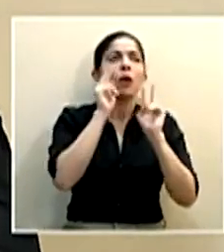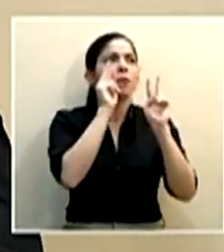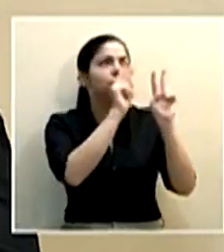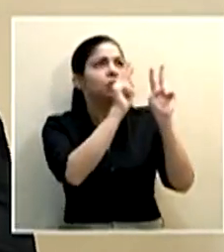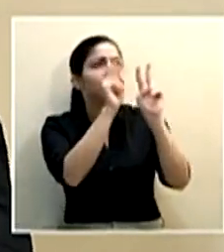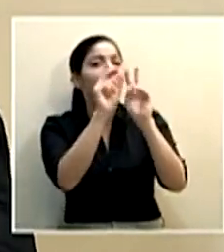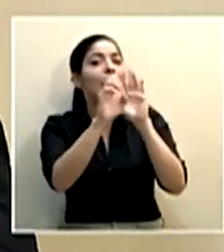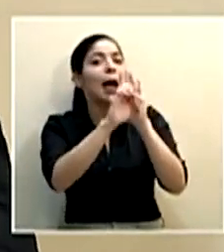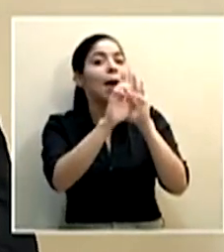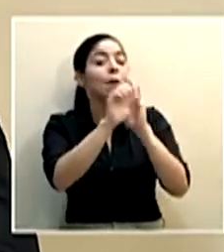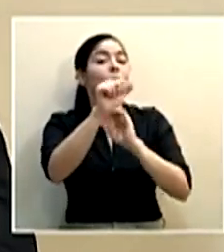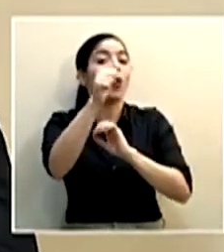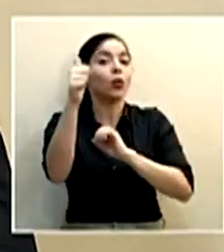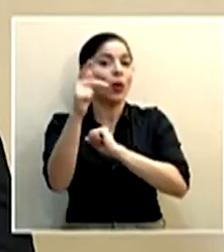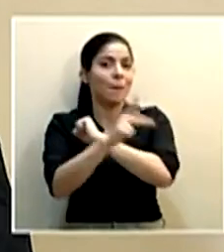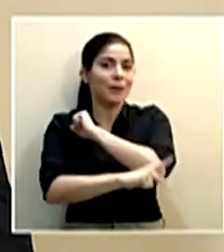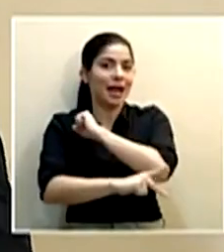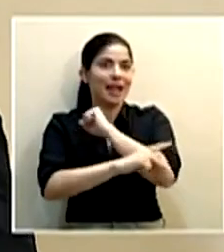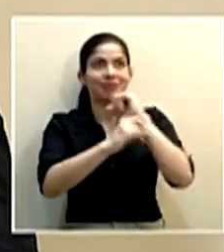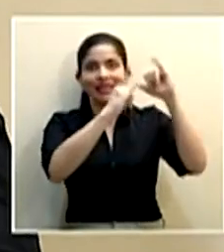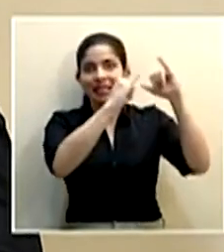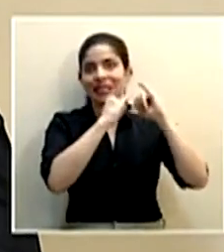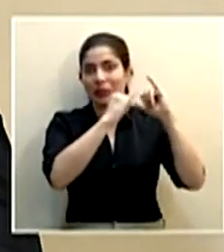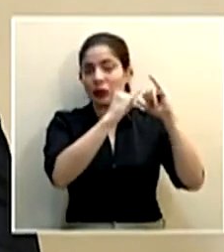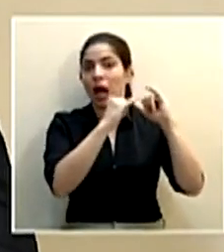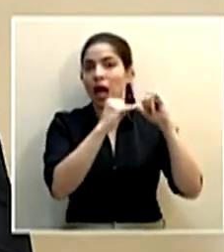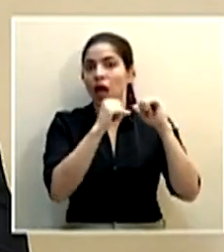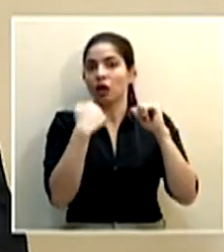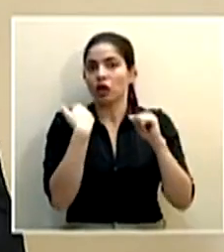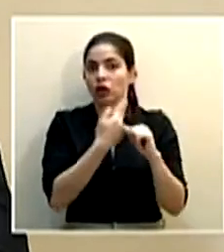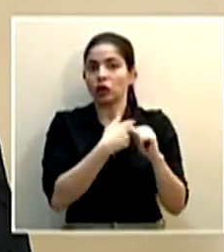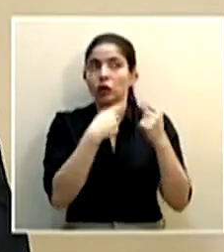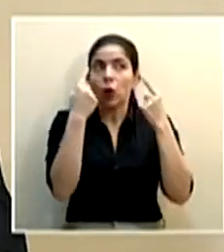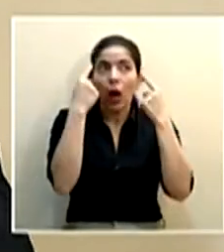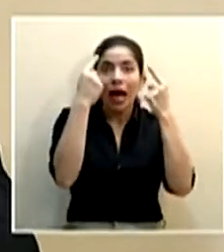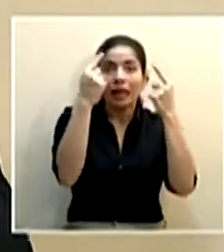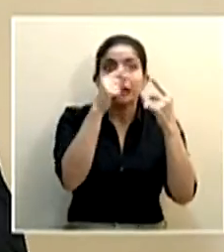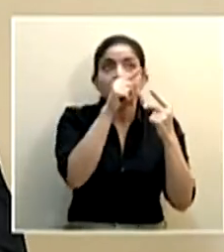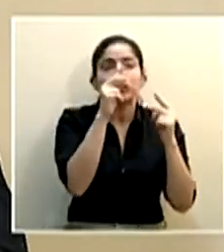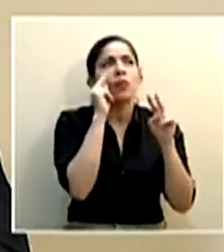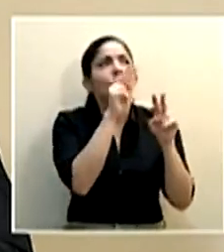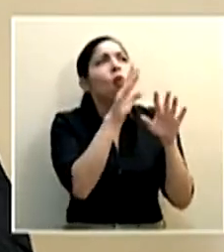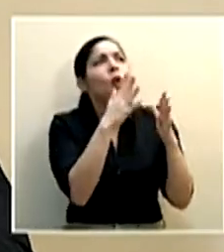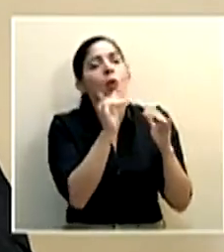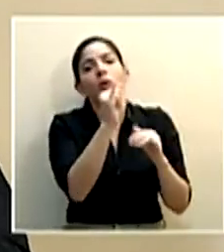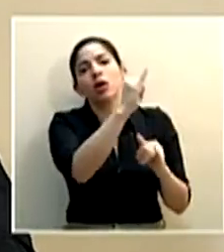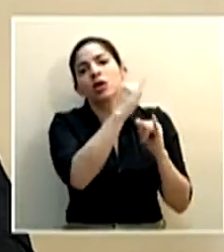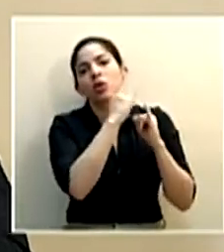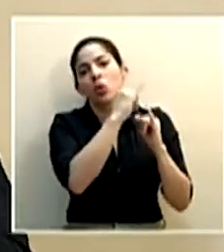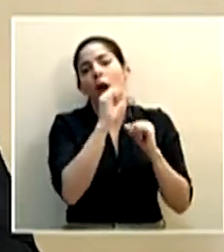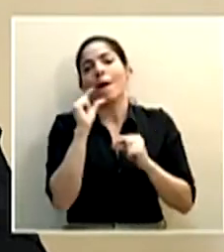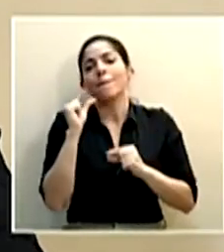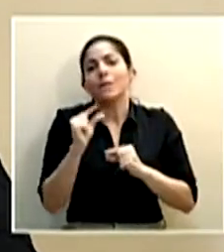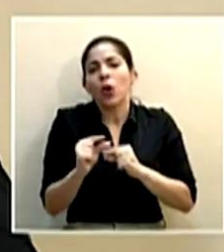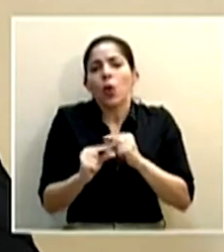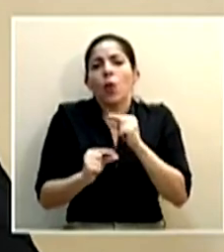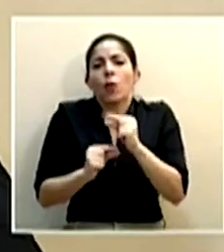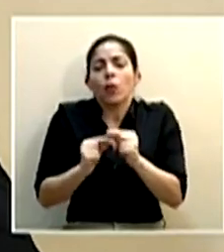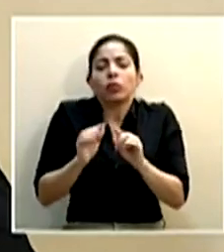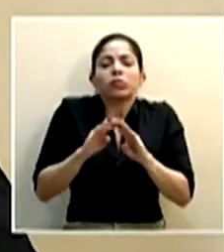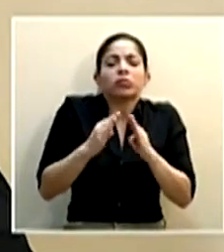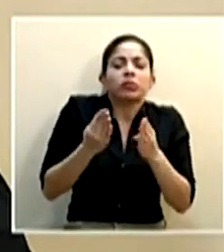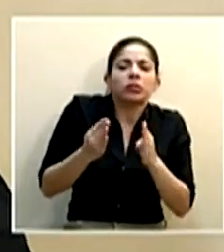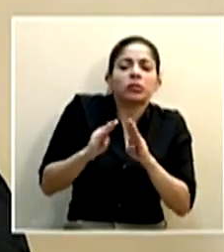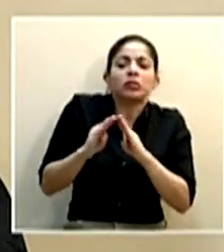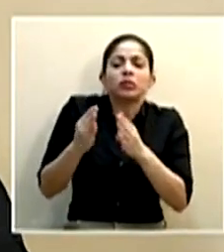también de los países que, como nosotros, han llevado éxito en esto, un modelo gradual, de que poco a poco vamos retomando